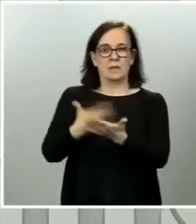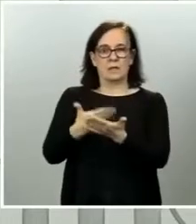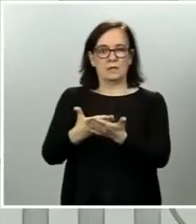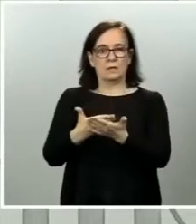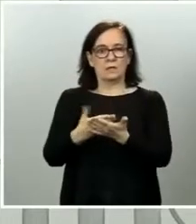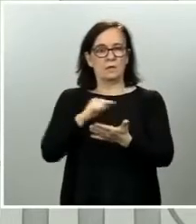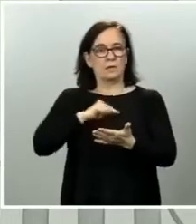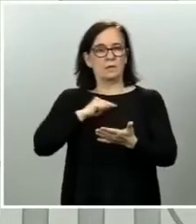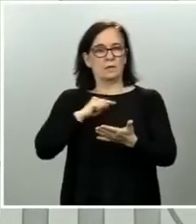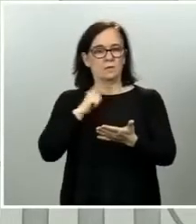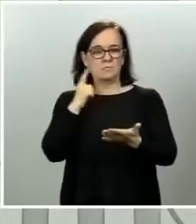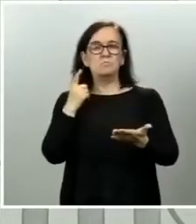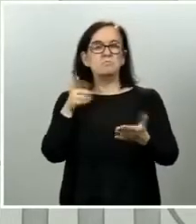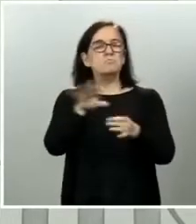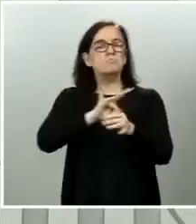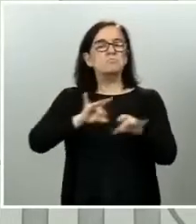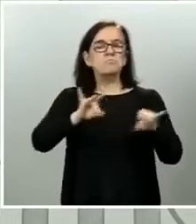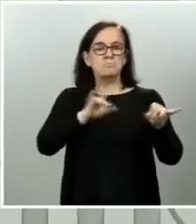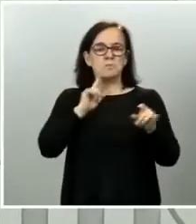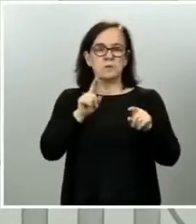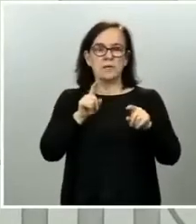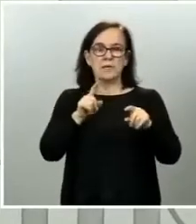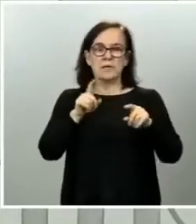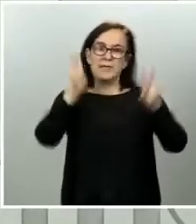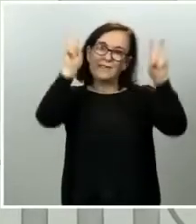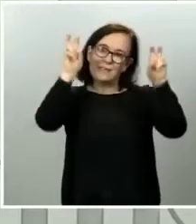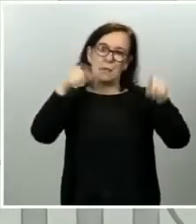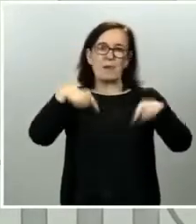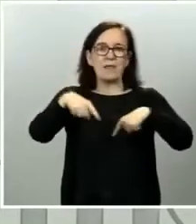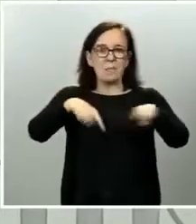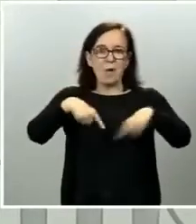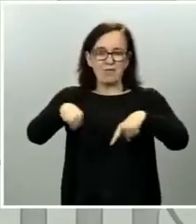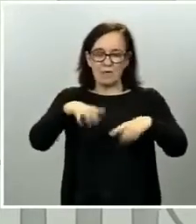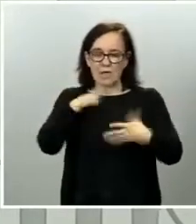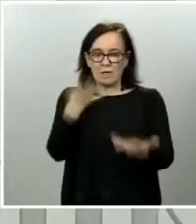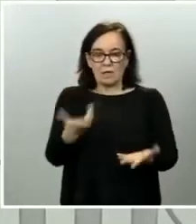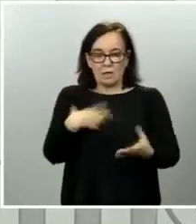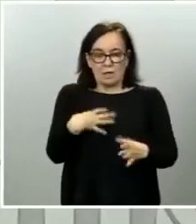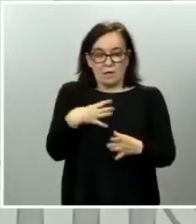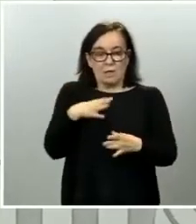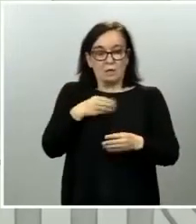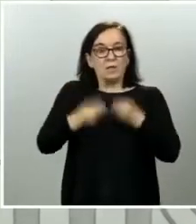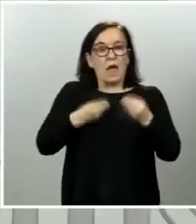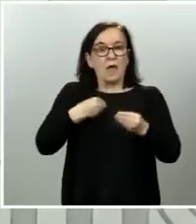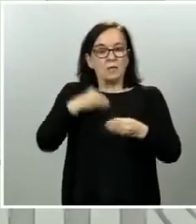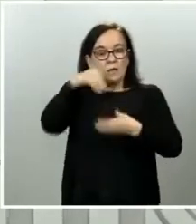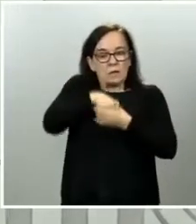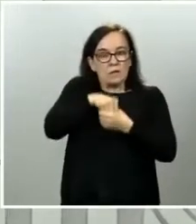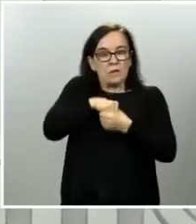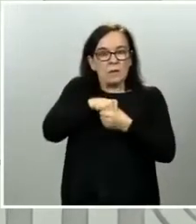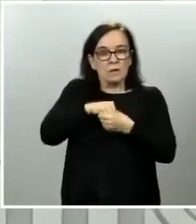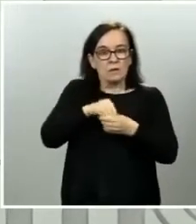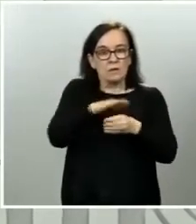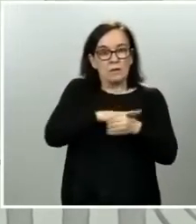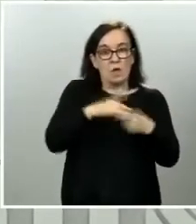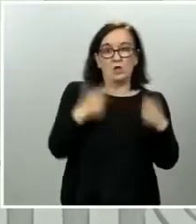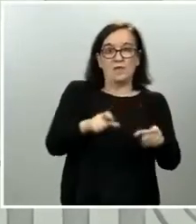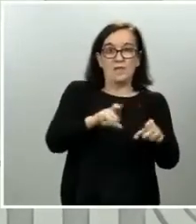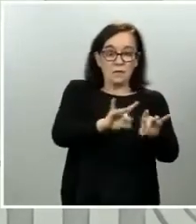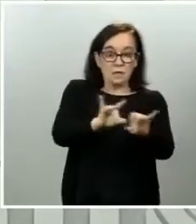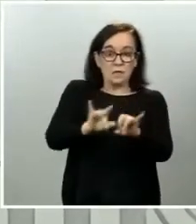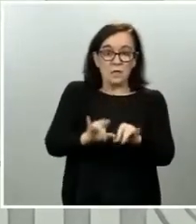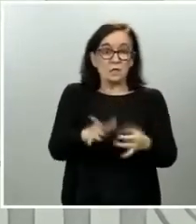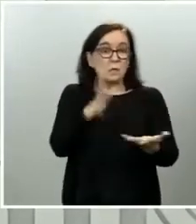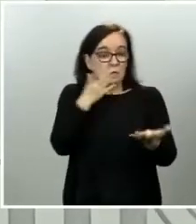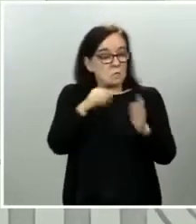de esa unidad territorial en términos de movilidad es decir que la movilidad se produce en el interior de esa nueva unidad territorial si se cumplen estas condiciones